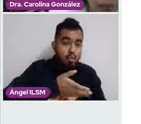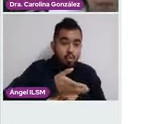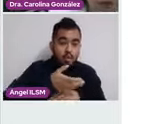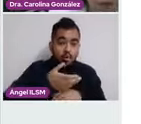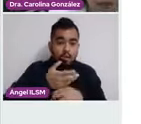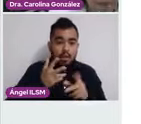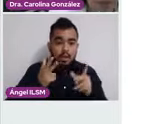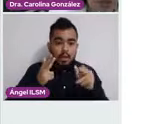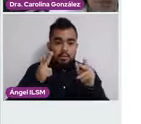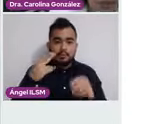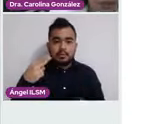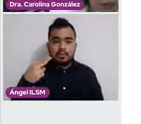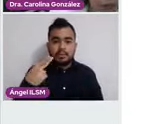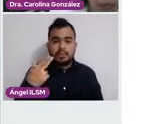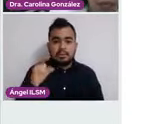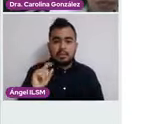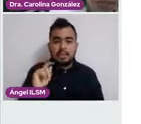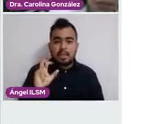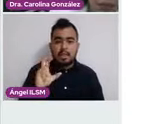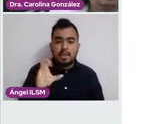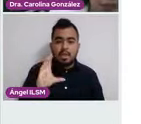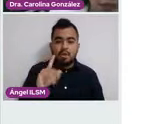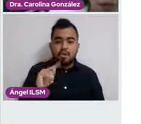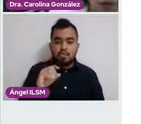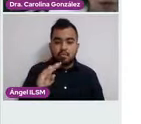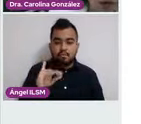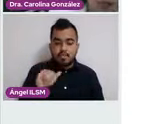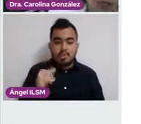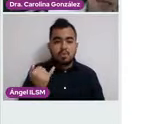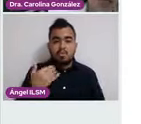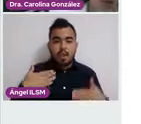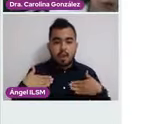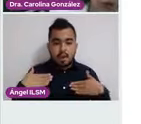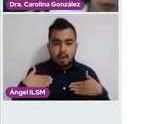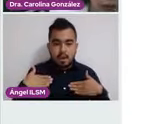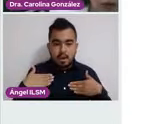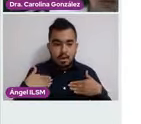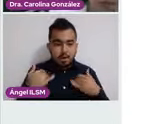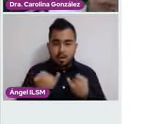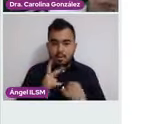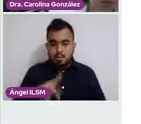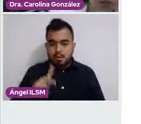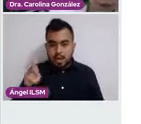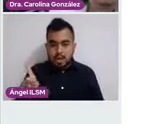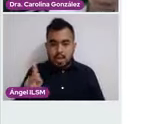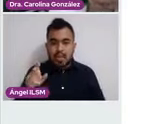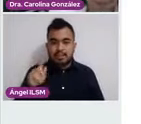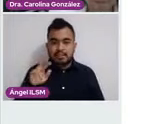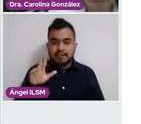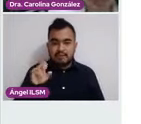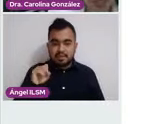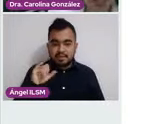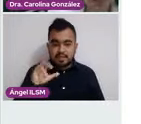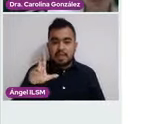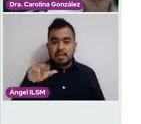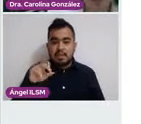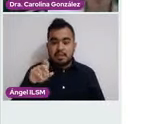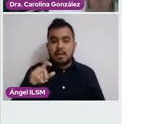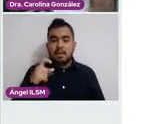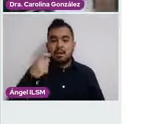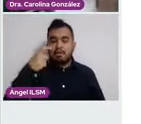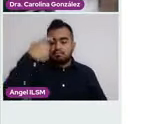Igual como la mama, puede ser extrafacial, radical y ya el uso de radioterapia y quimioterapia. Siguiente.